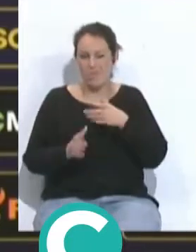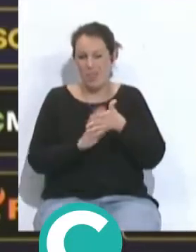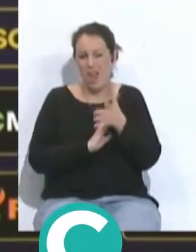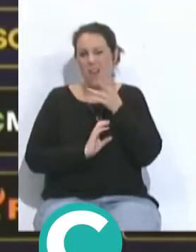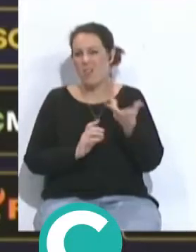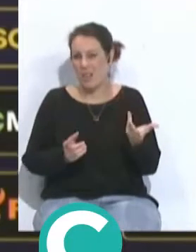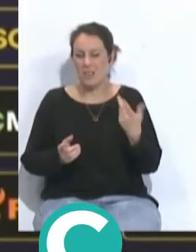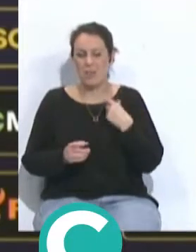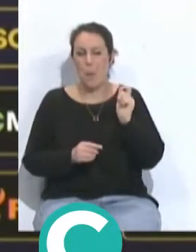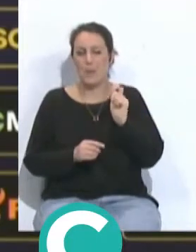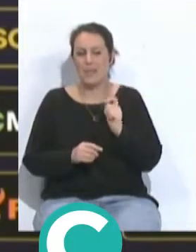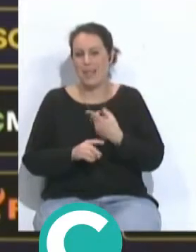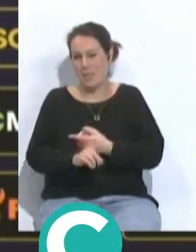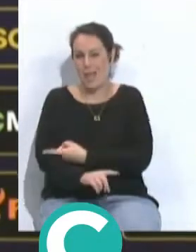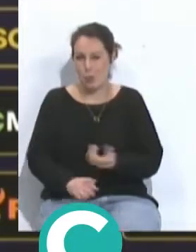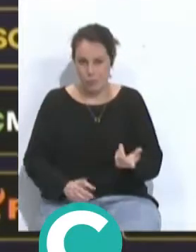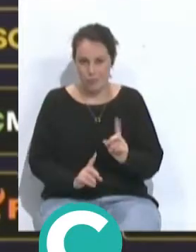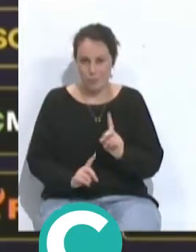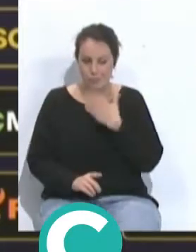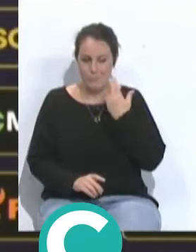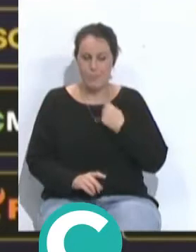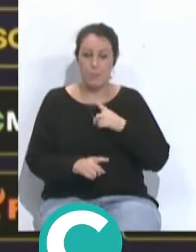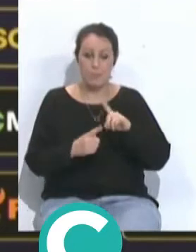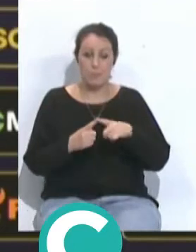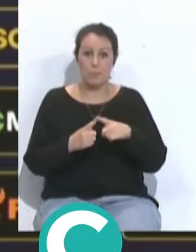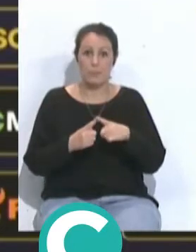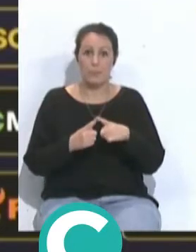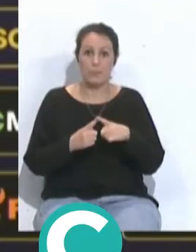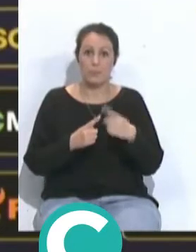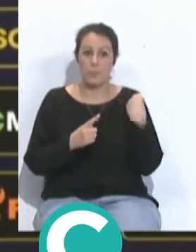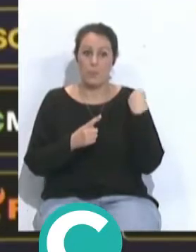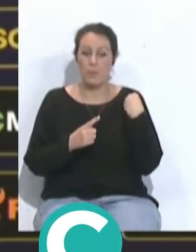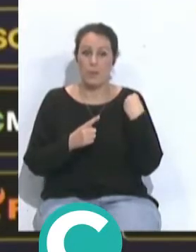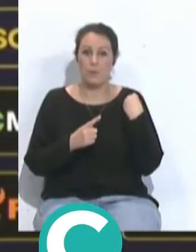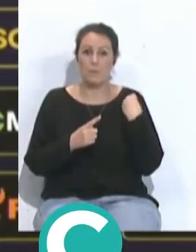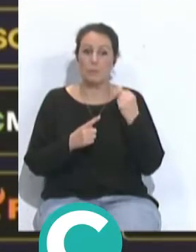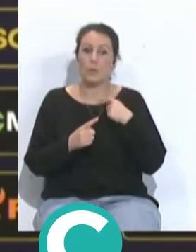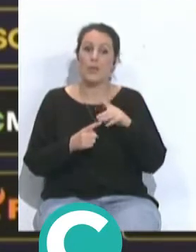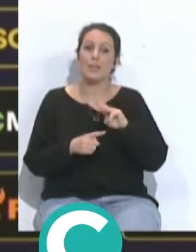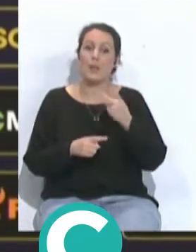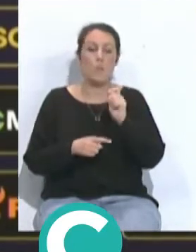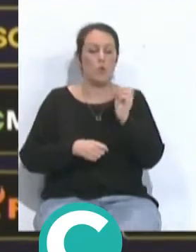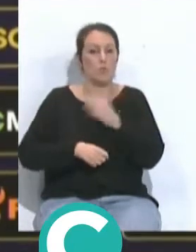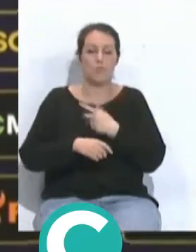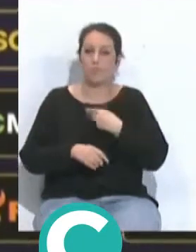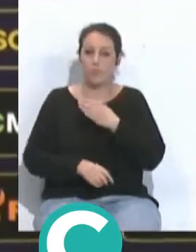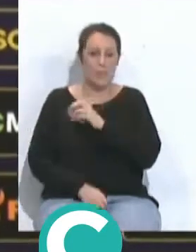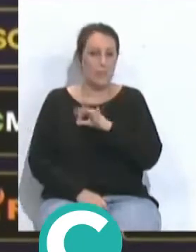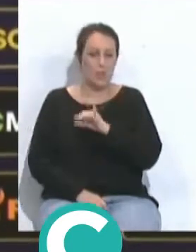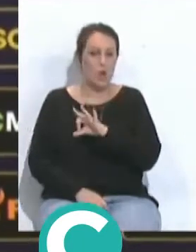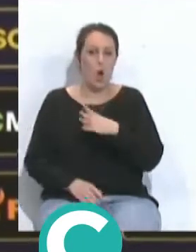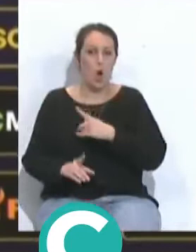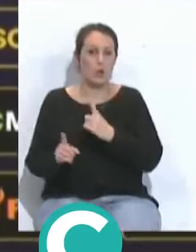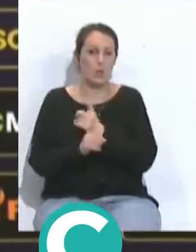se va a dar demasiadas pistas en cuanto a la primera me has comentado lo que queremos son los tres puntos contra el Betis nosotros no